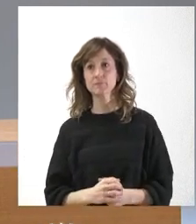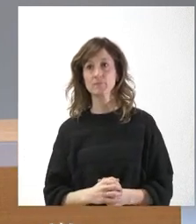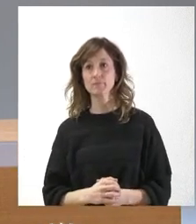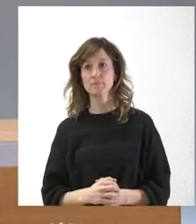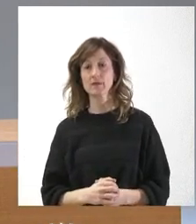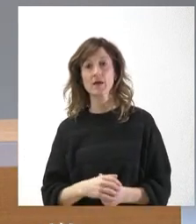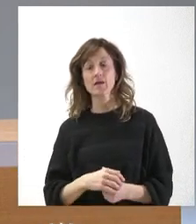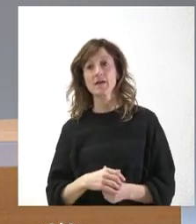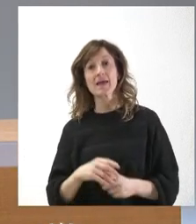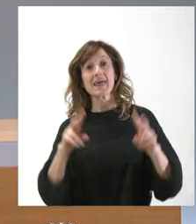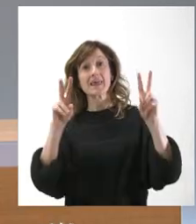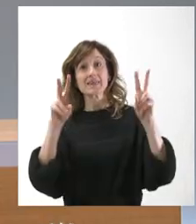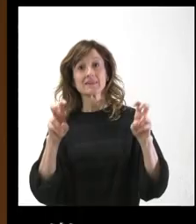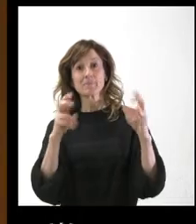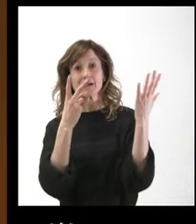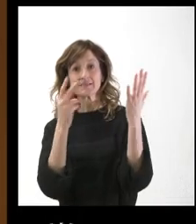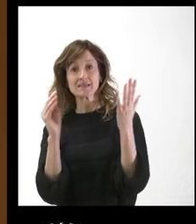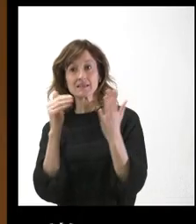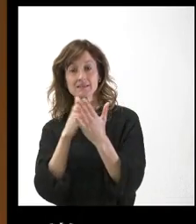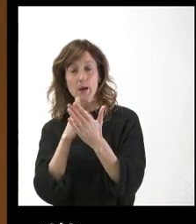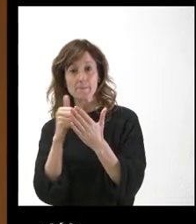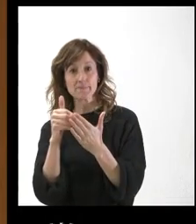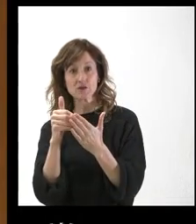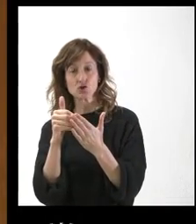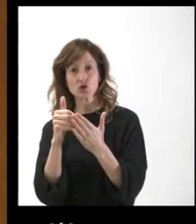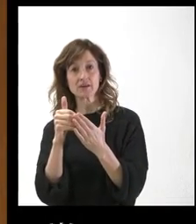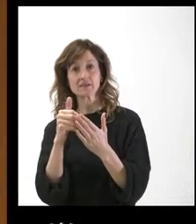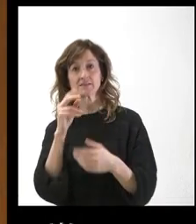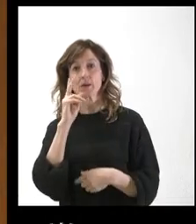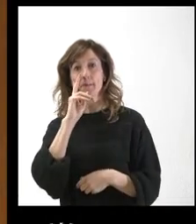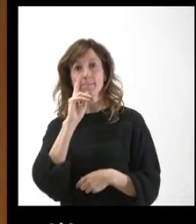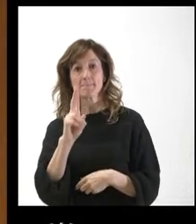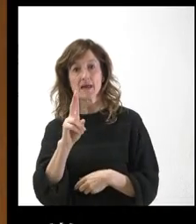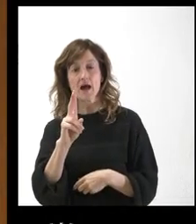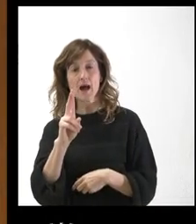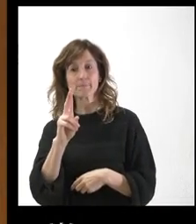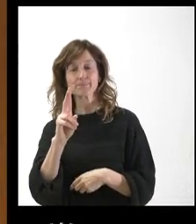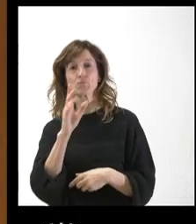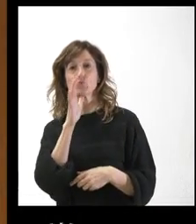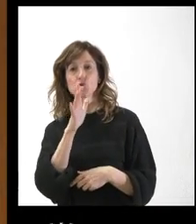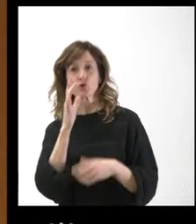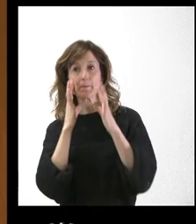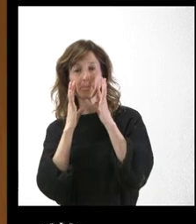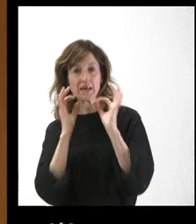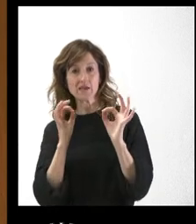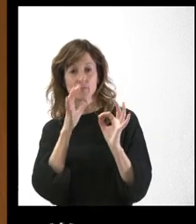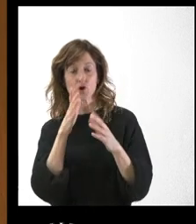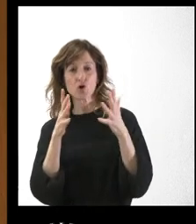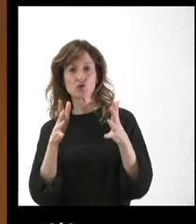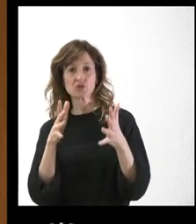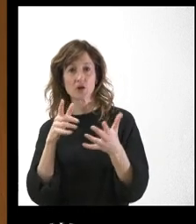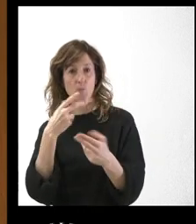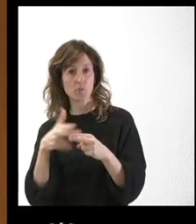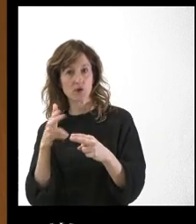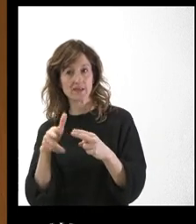Volviendo a los 70 millones, ¿estarían en peligro en realidad, dado que, aunque el Consejo de Política Fiscal y